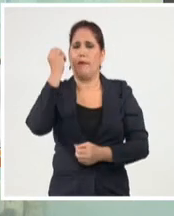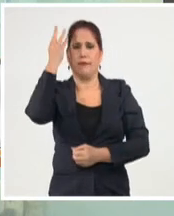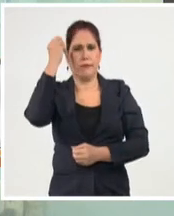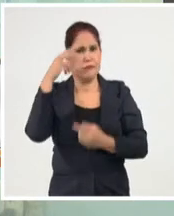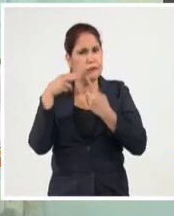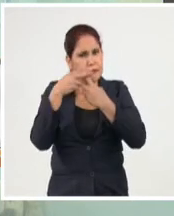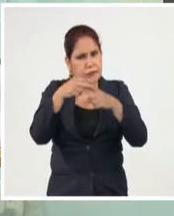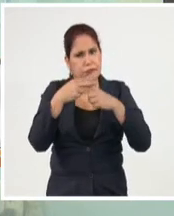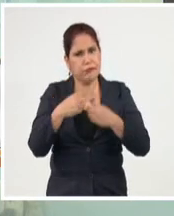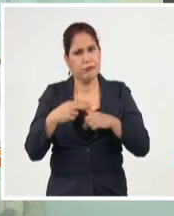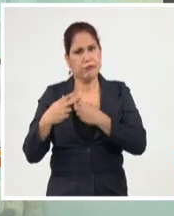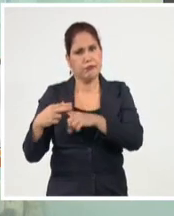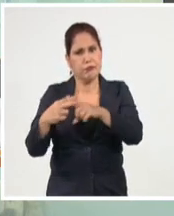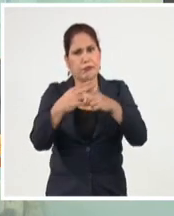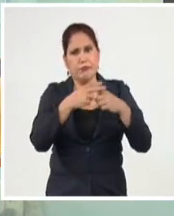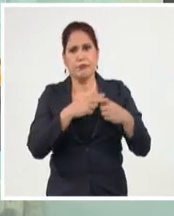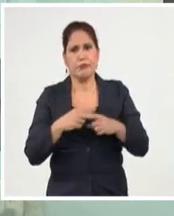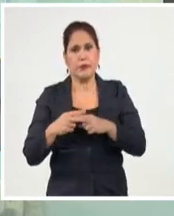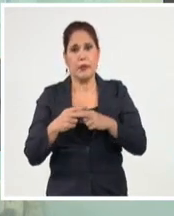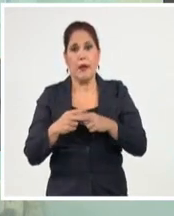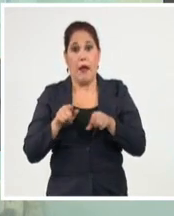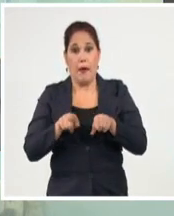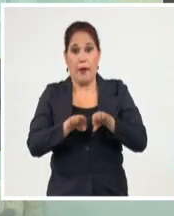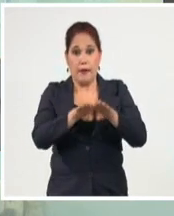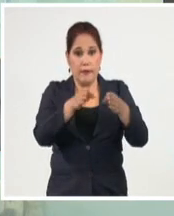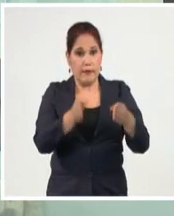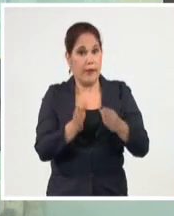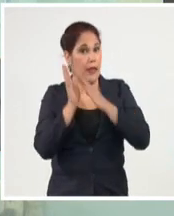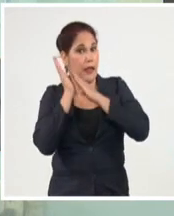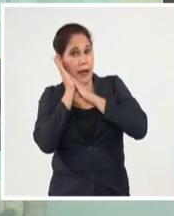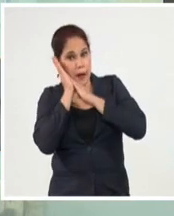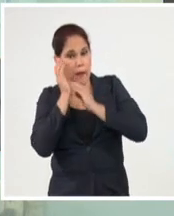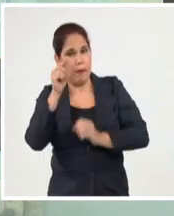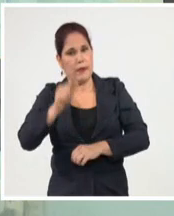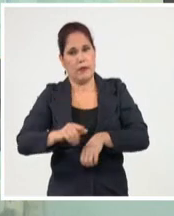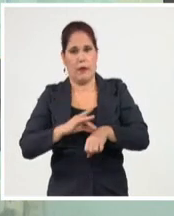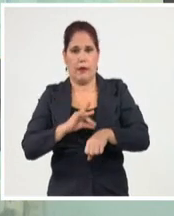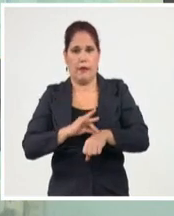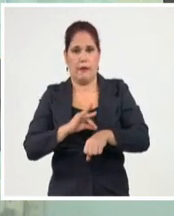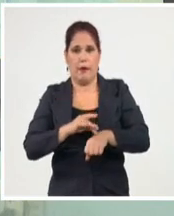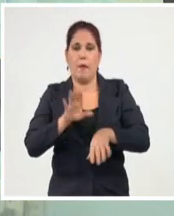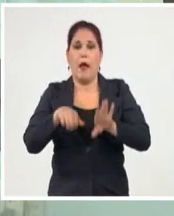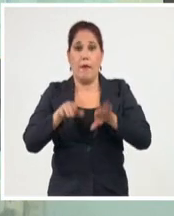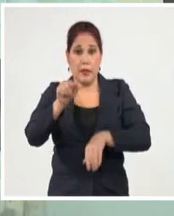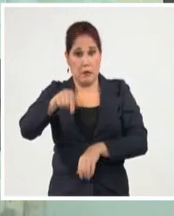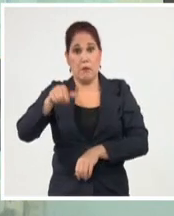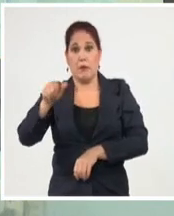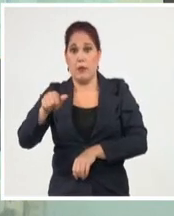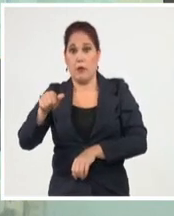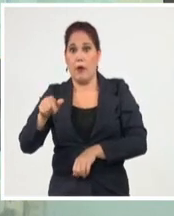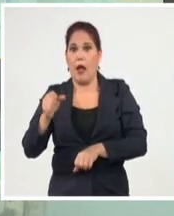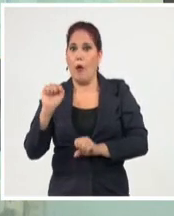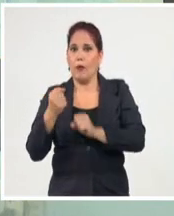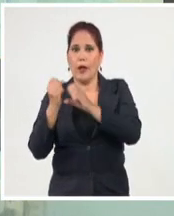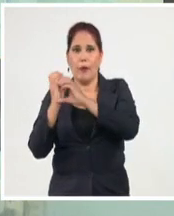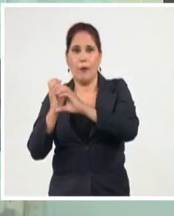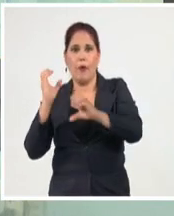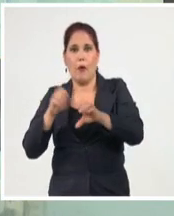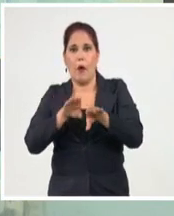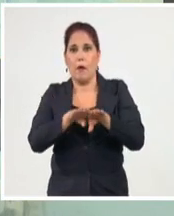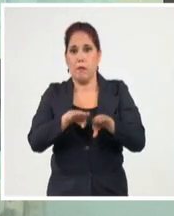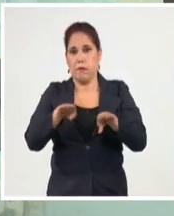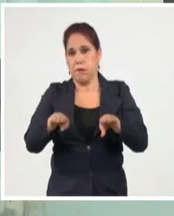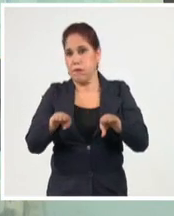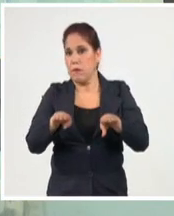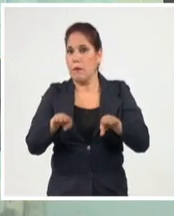problema, de ponerle unas camillas para ver si, bueno, a veces hay muchos pacientes que trasladarlo y aquí espero yo que sea